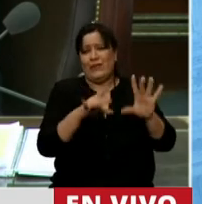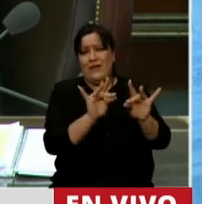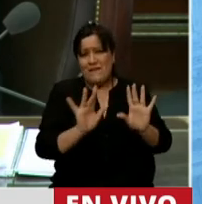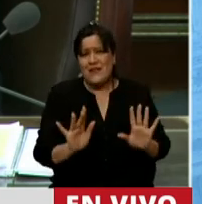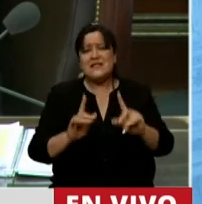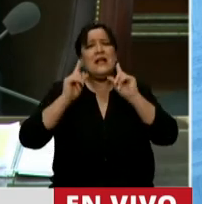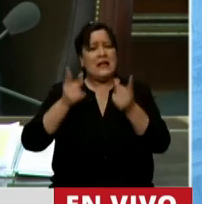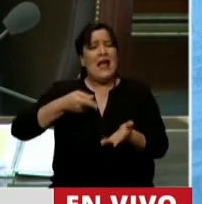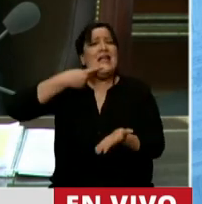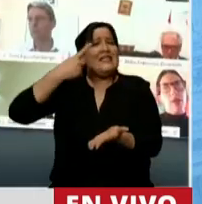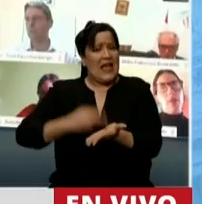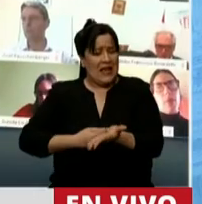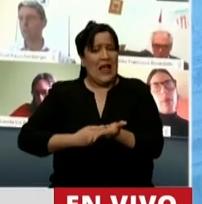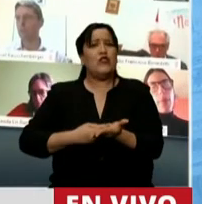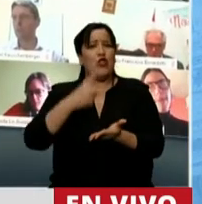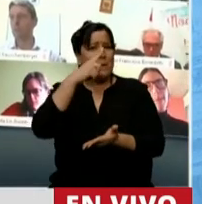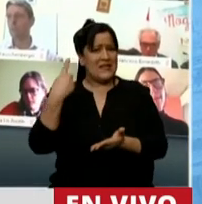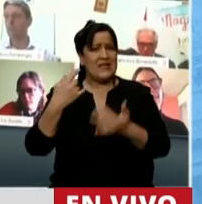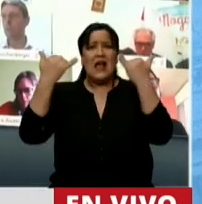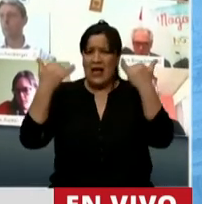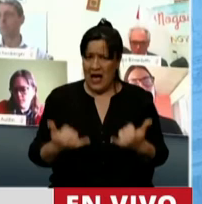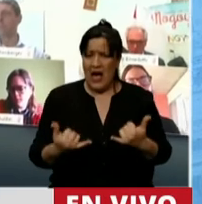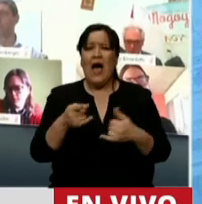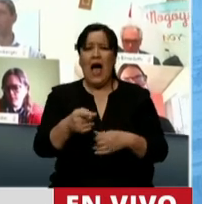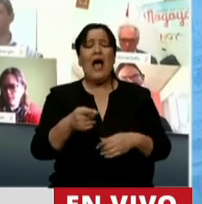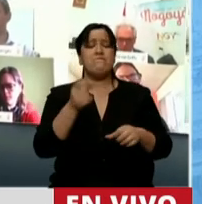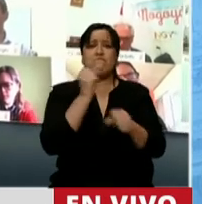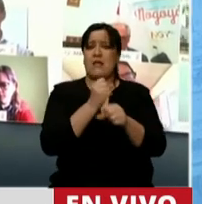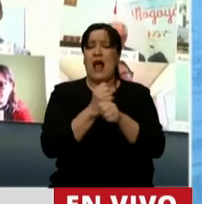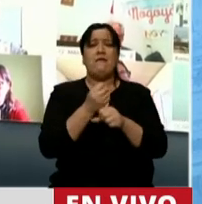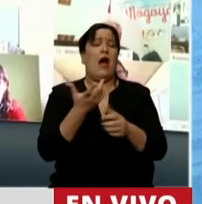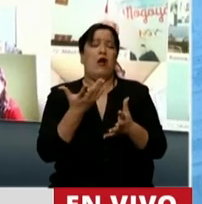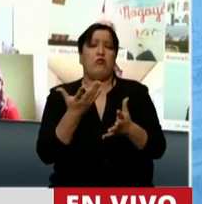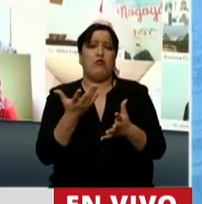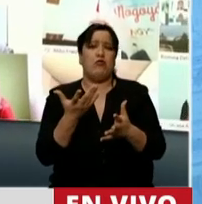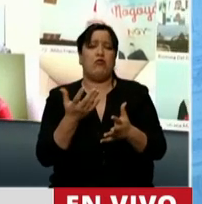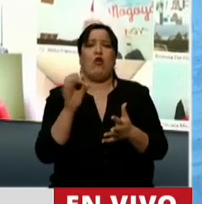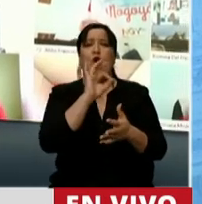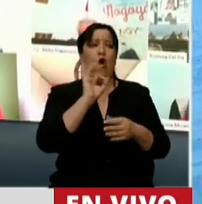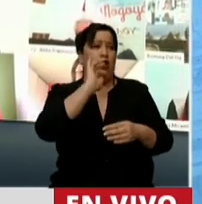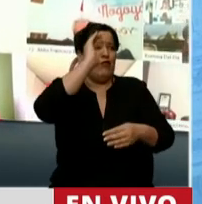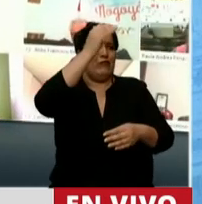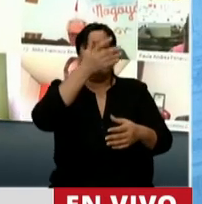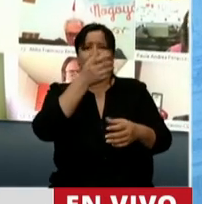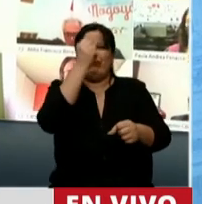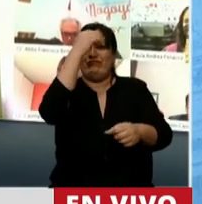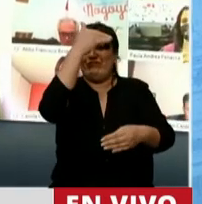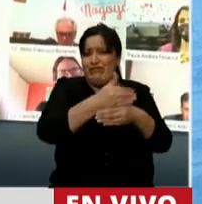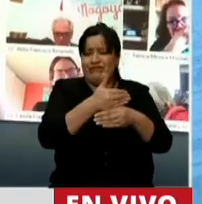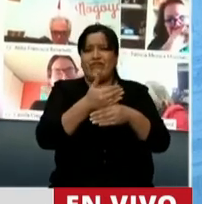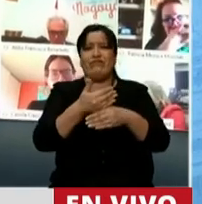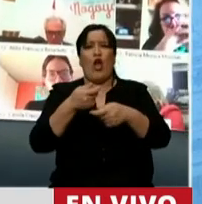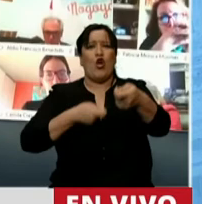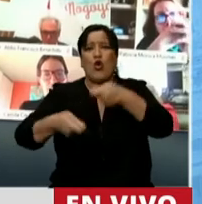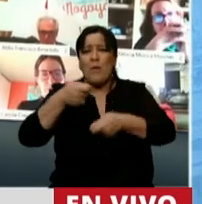presidencial, existe, ya que sea porque tenían un trabajo informal o porque cierra su lugar de trabajo, también los comercios, hay